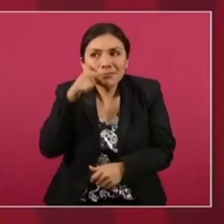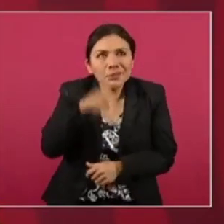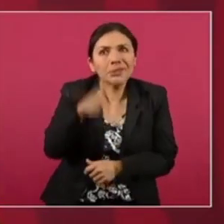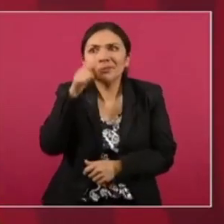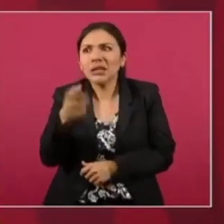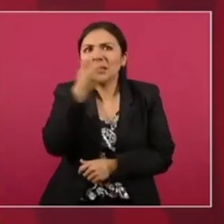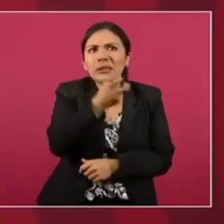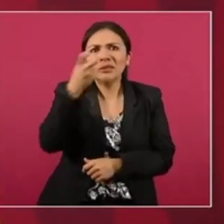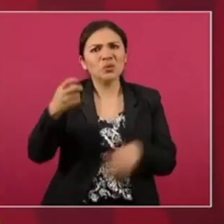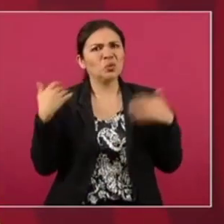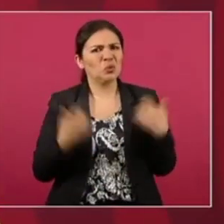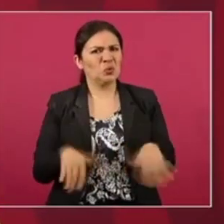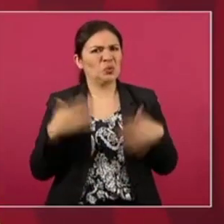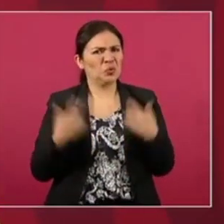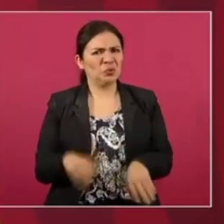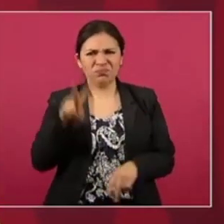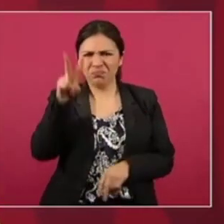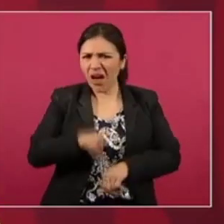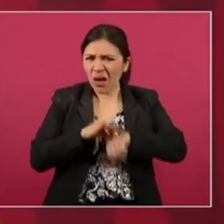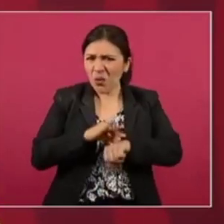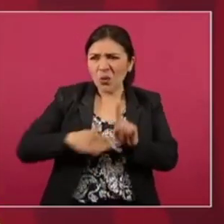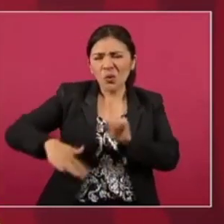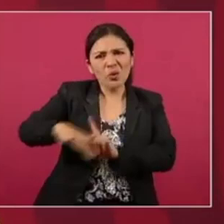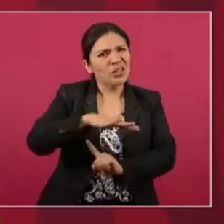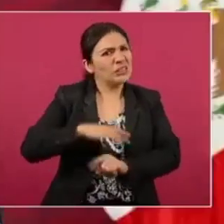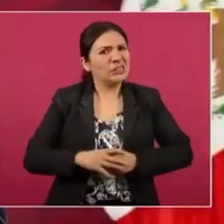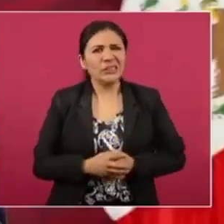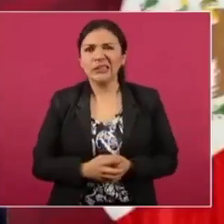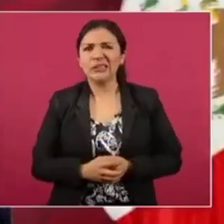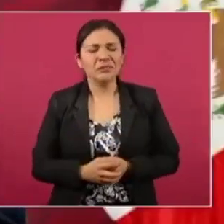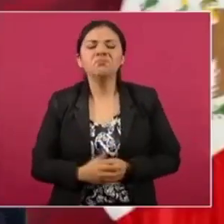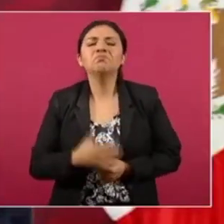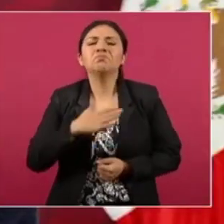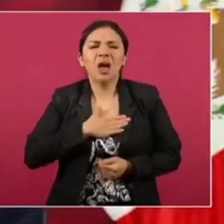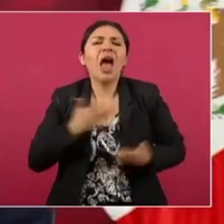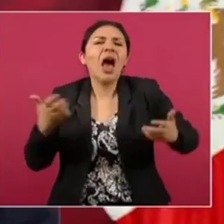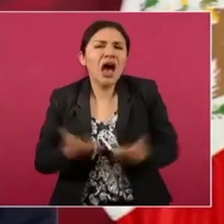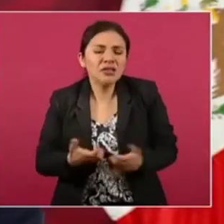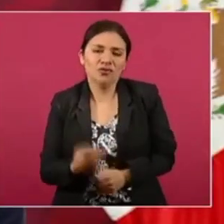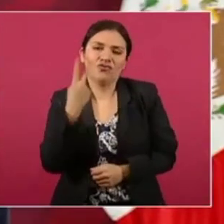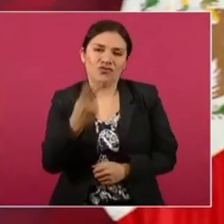tremenda realidad? Dos cosas.